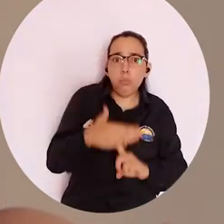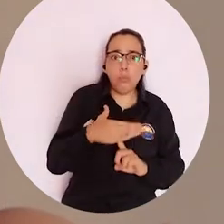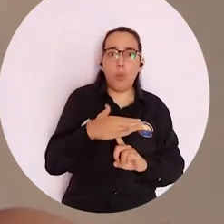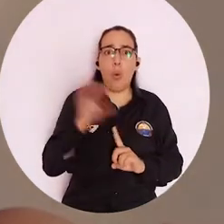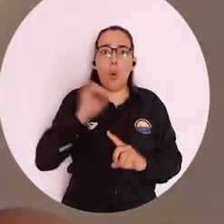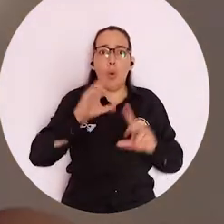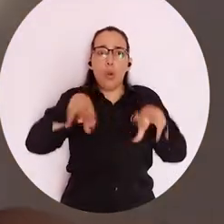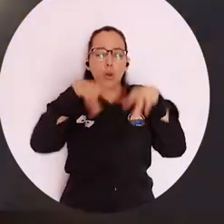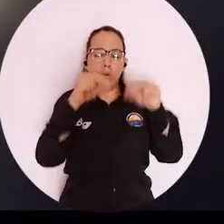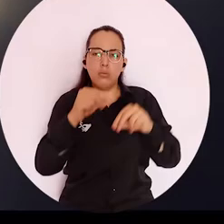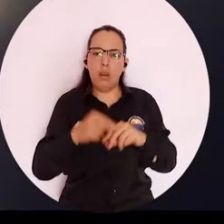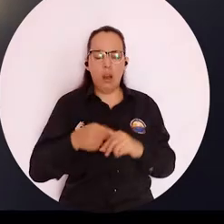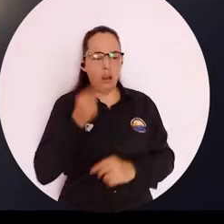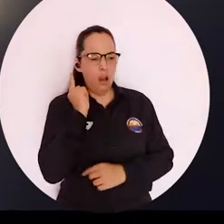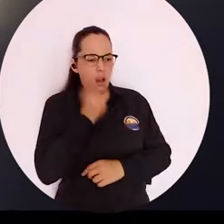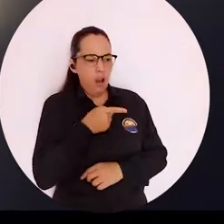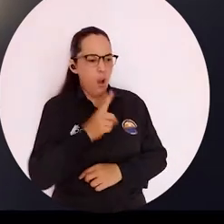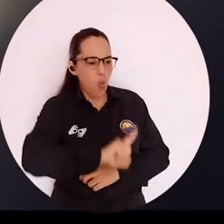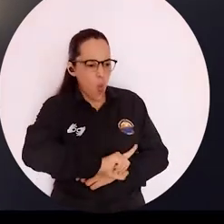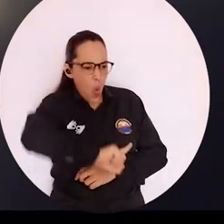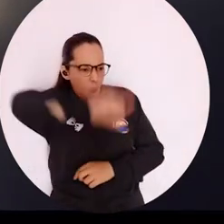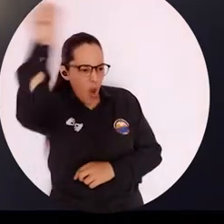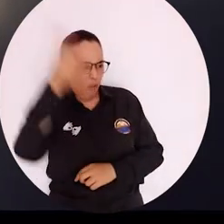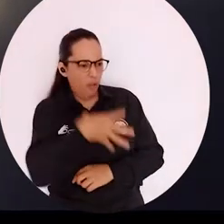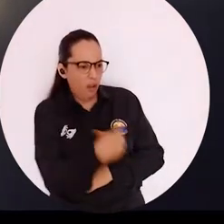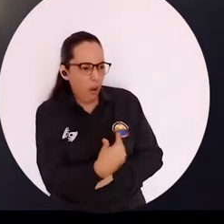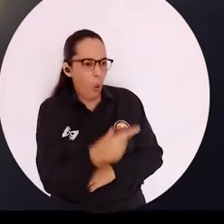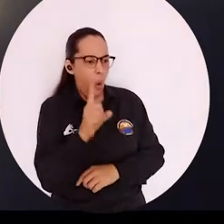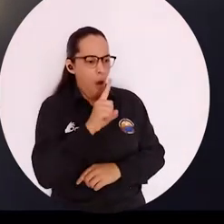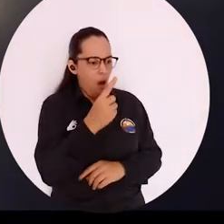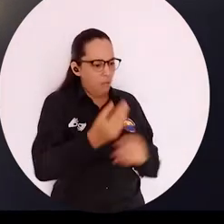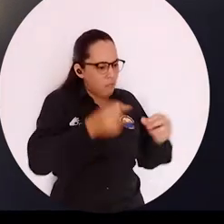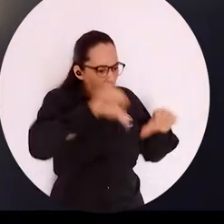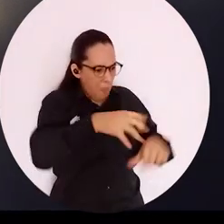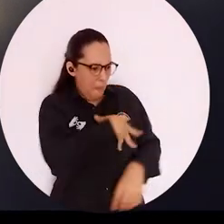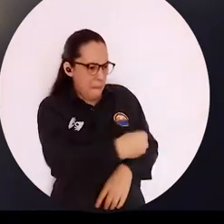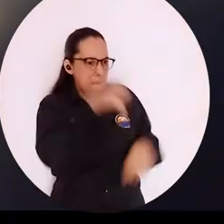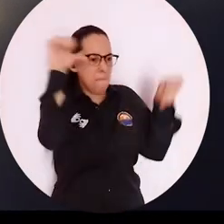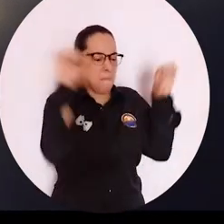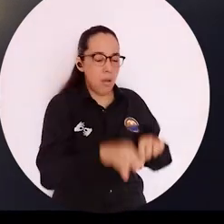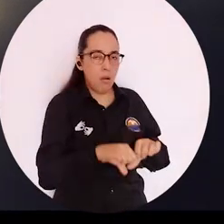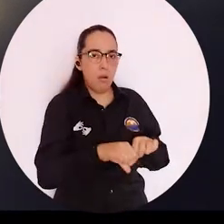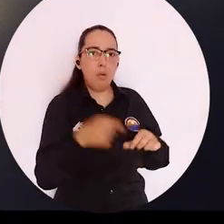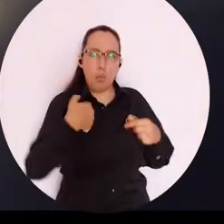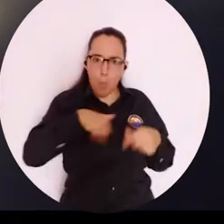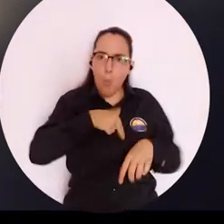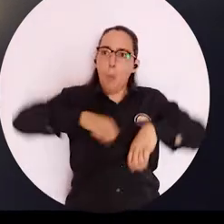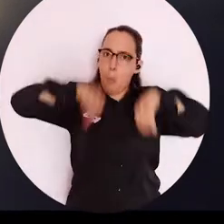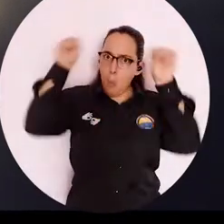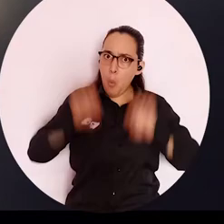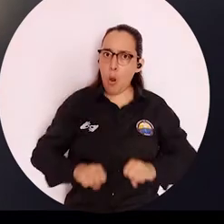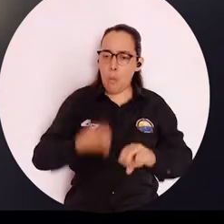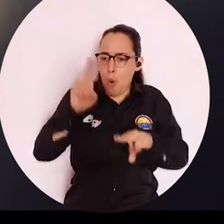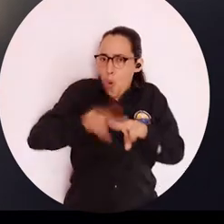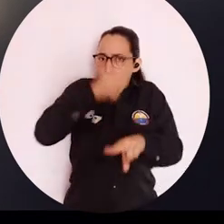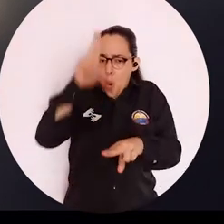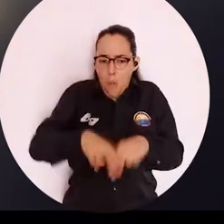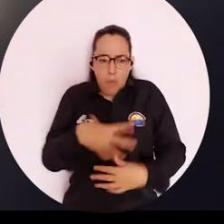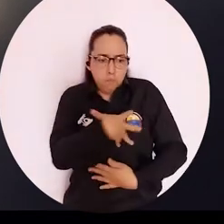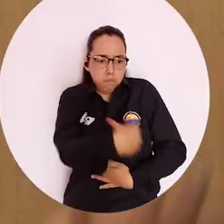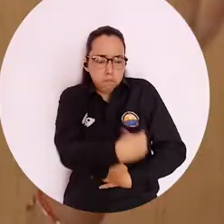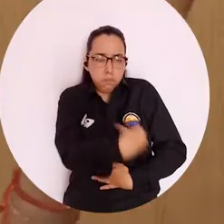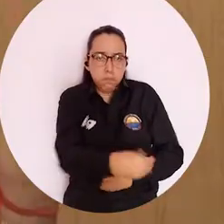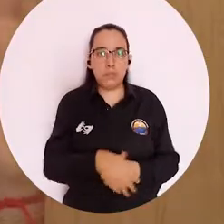sin miedo a que la sociedad nos diga que no debemos hacerlo o que lo estamos haciendo mal porque podemos y porque es un acto totalmente